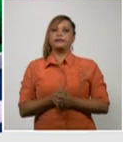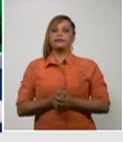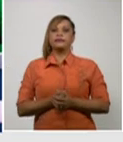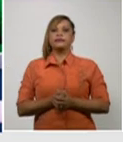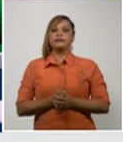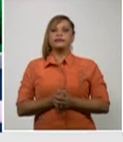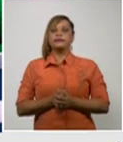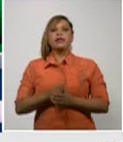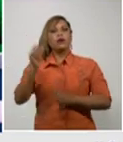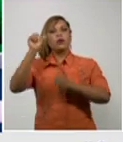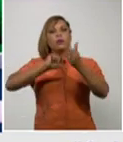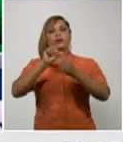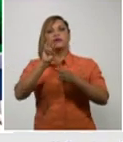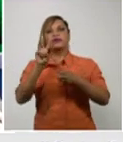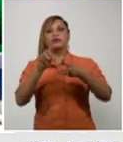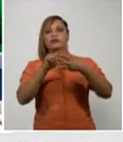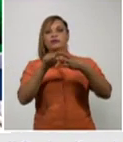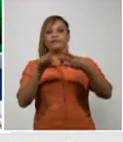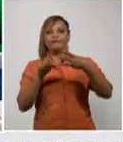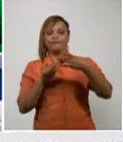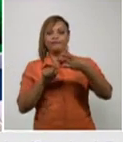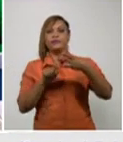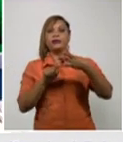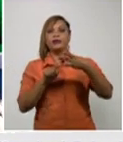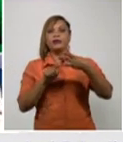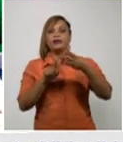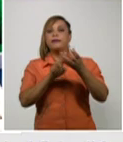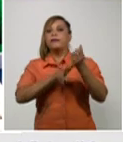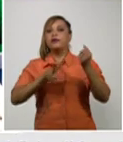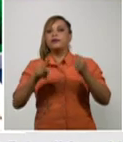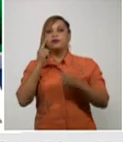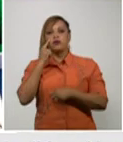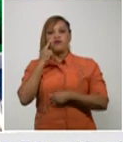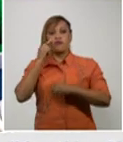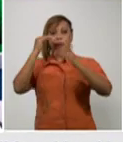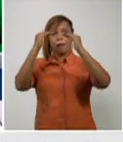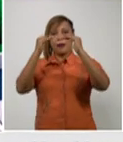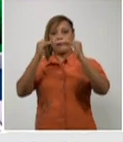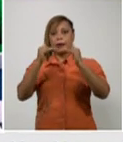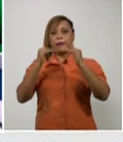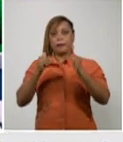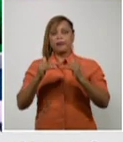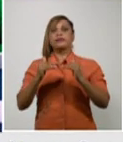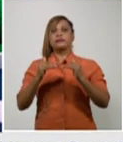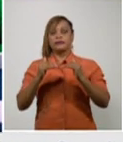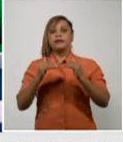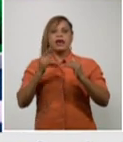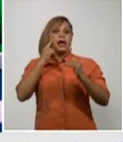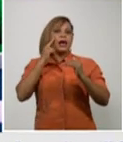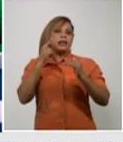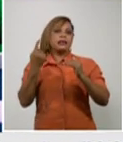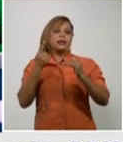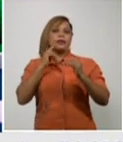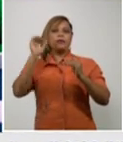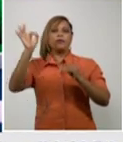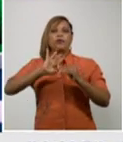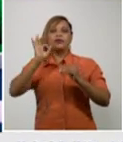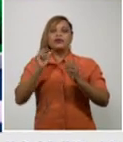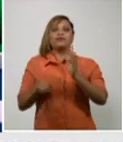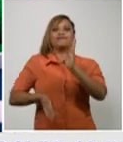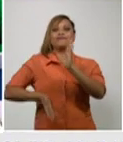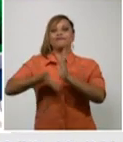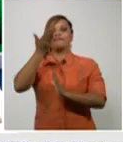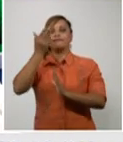territorios que en el mismo orden que lo presentamos pues tienen las tasas más elevadas de